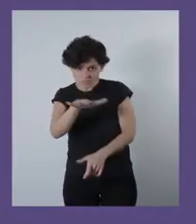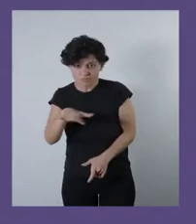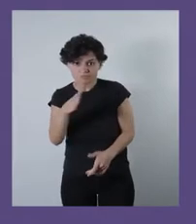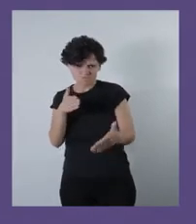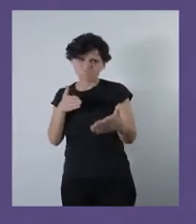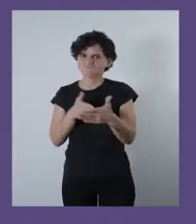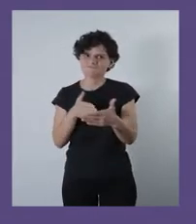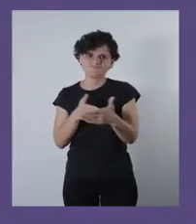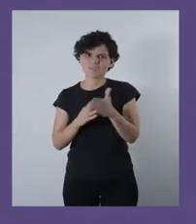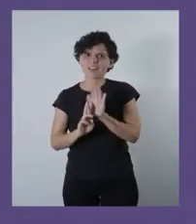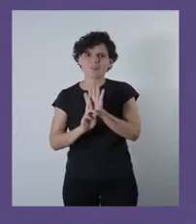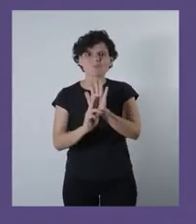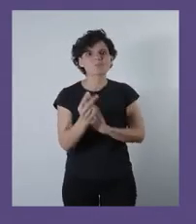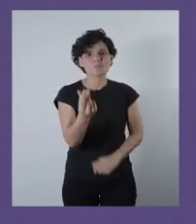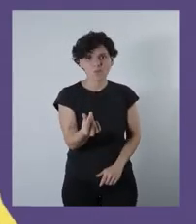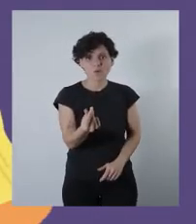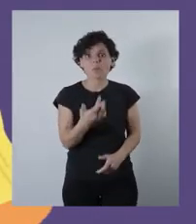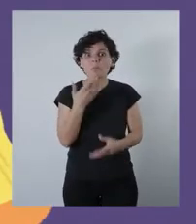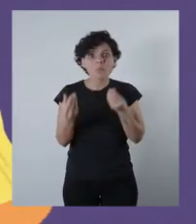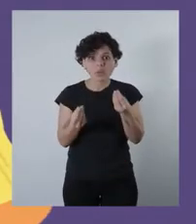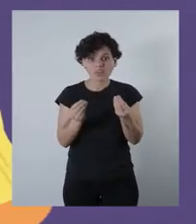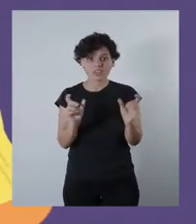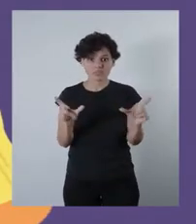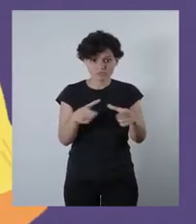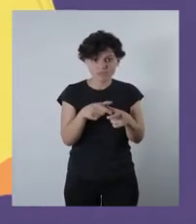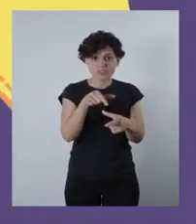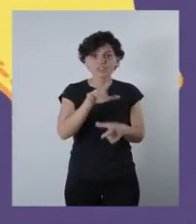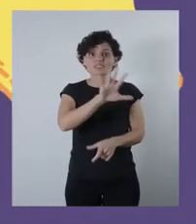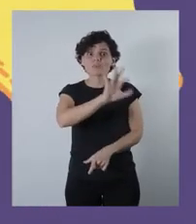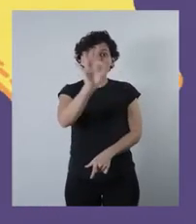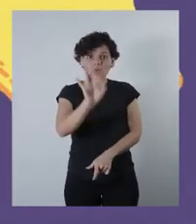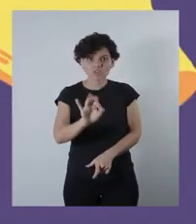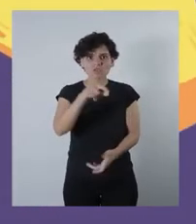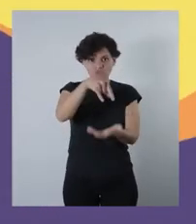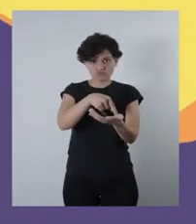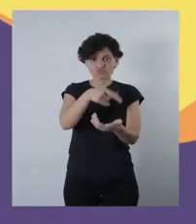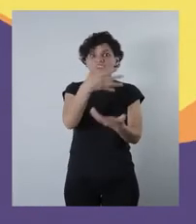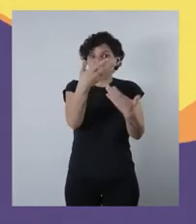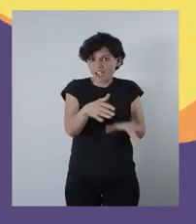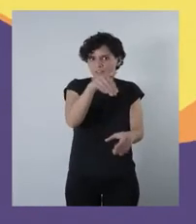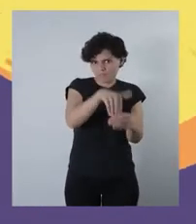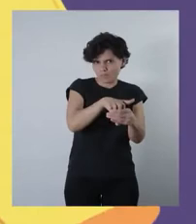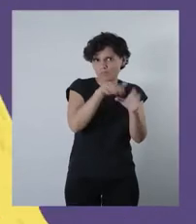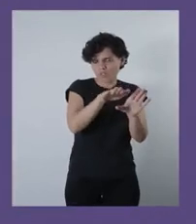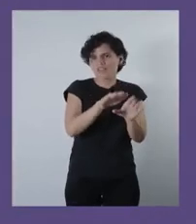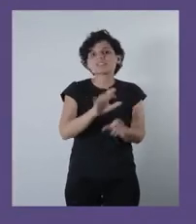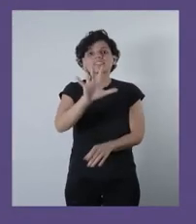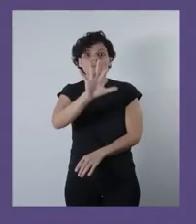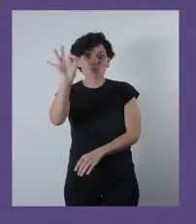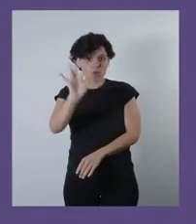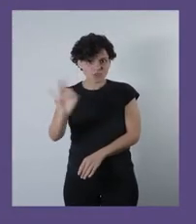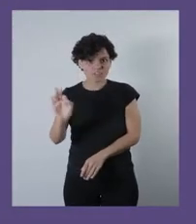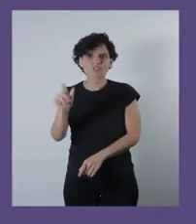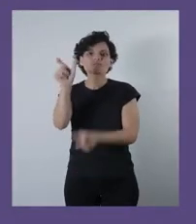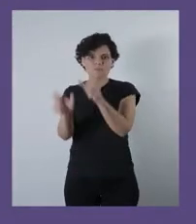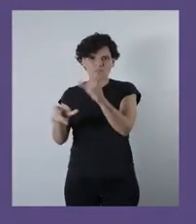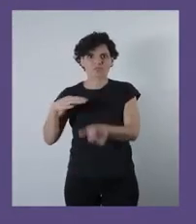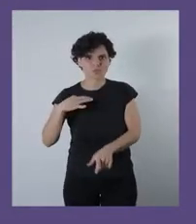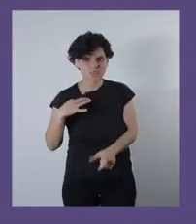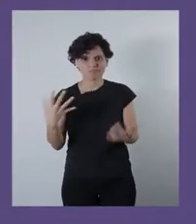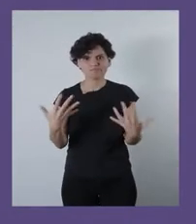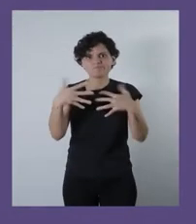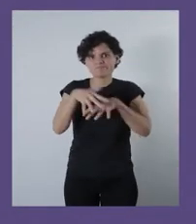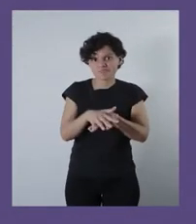social en la convención, siendo esta formada por un 50% de parlamentarios ya electos y un 50% de